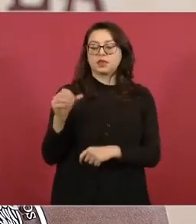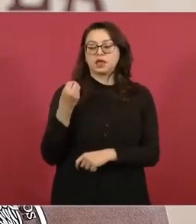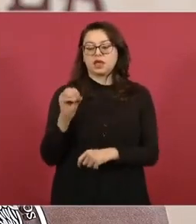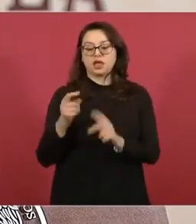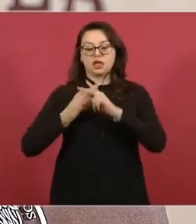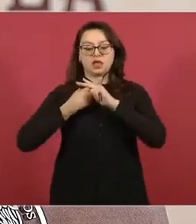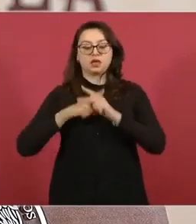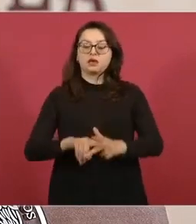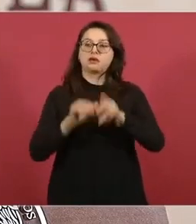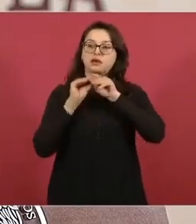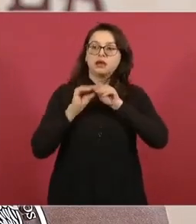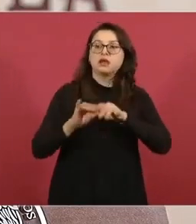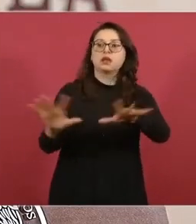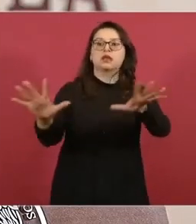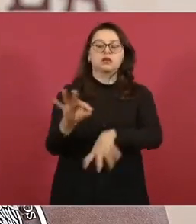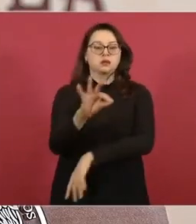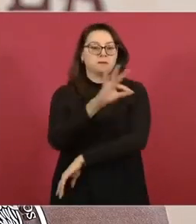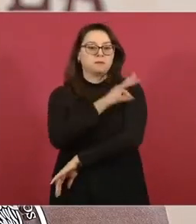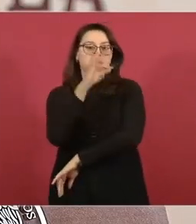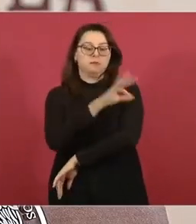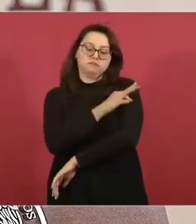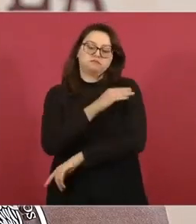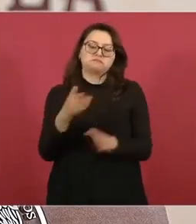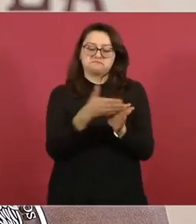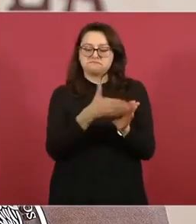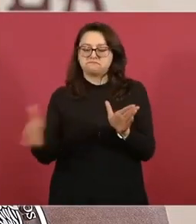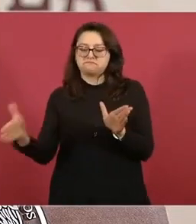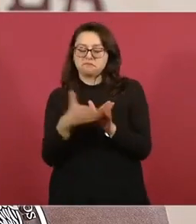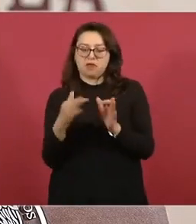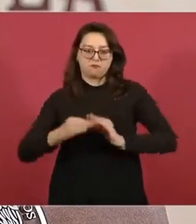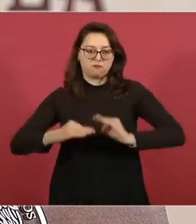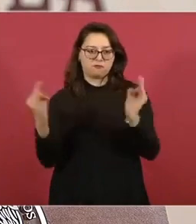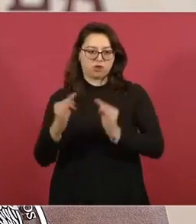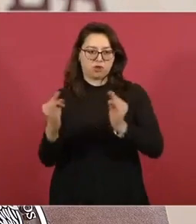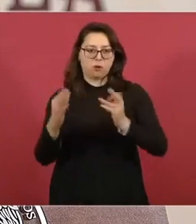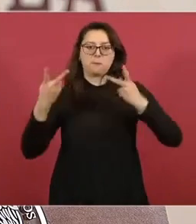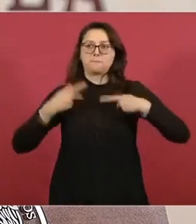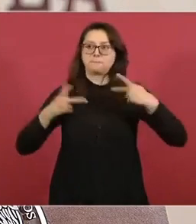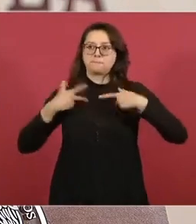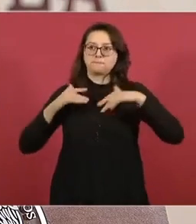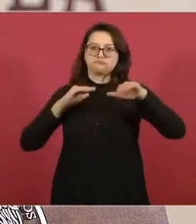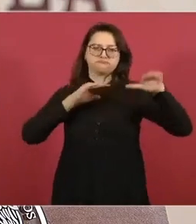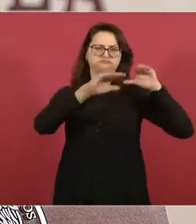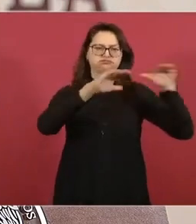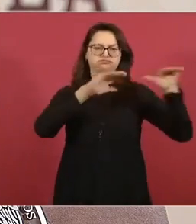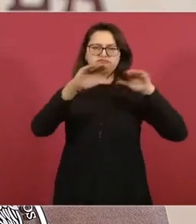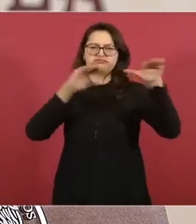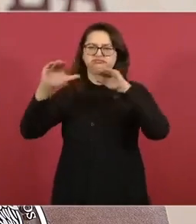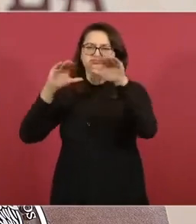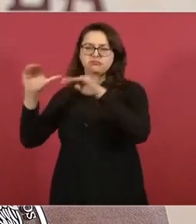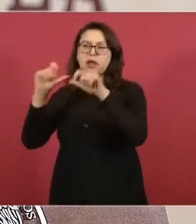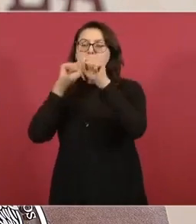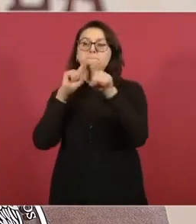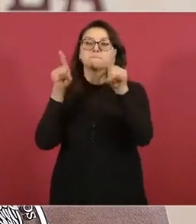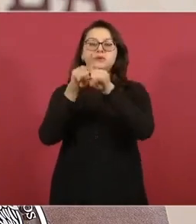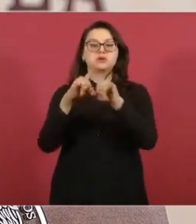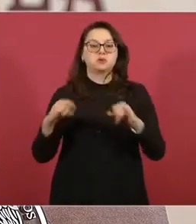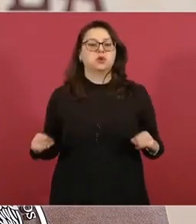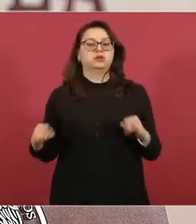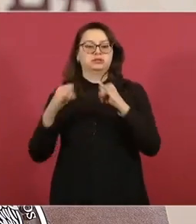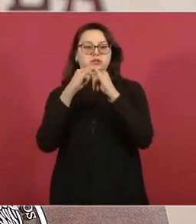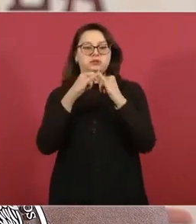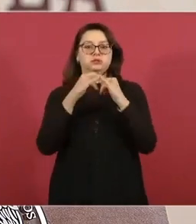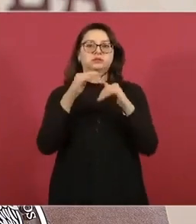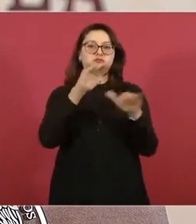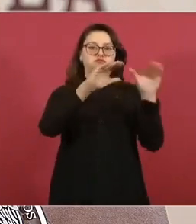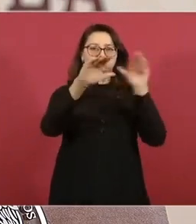la campaña de vacunación invernal en donde hicimos un llamado a la población y a las instituciones que se